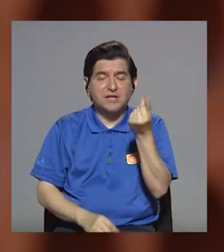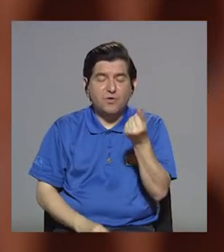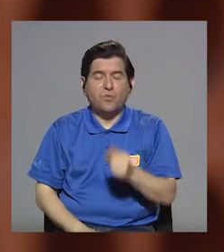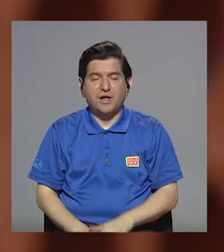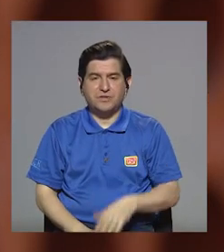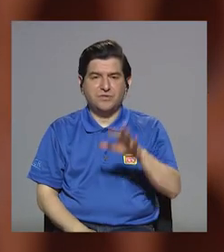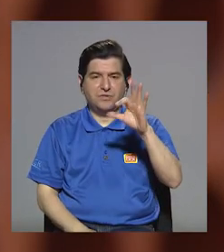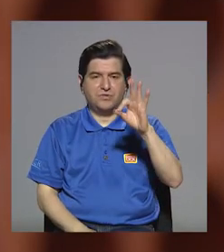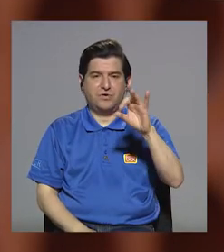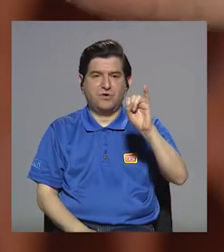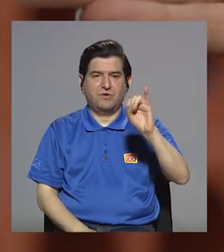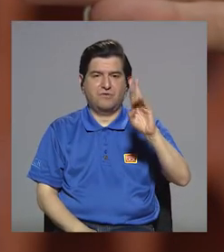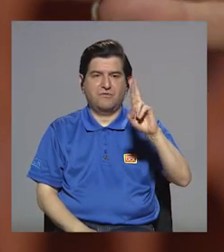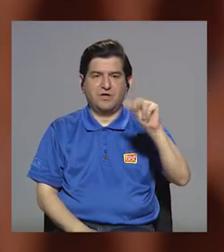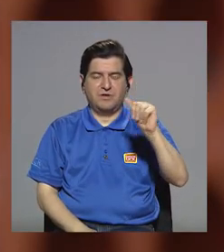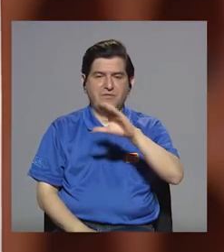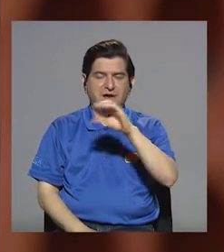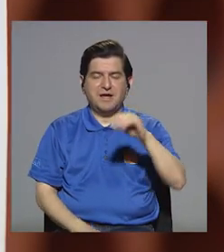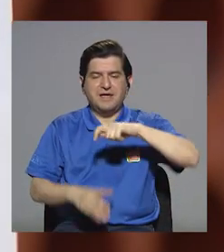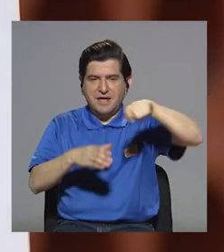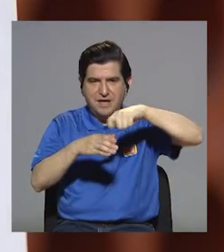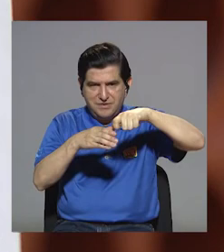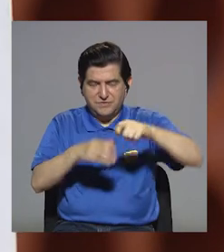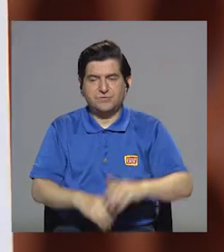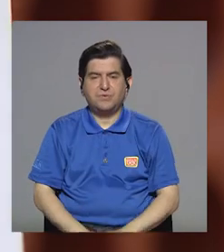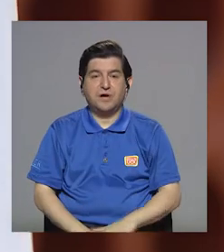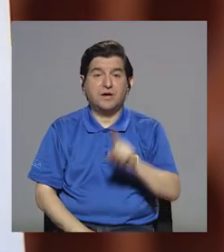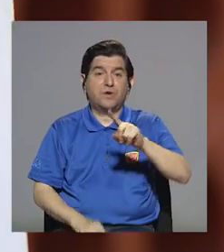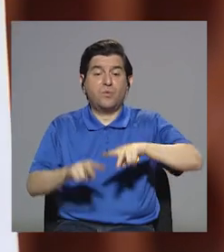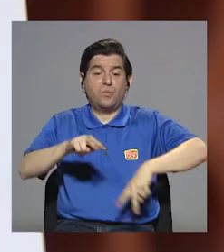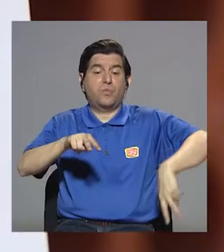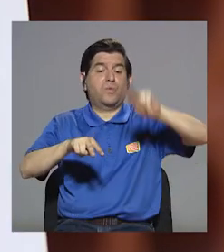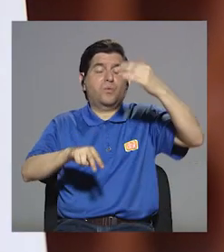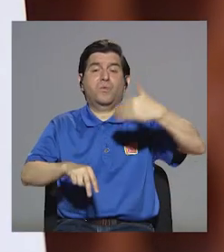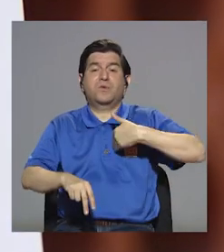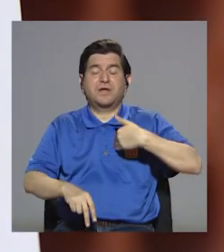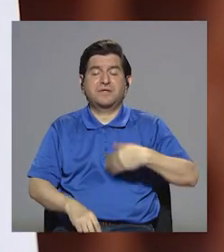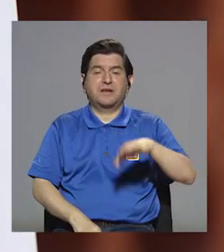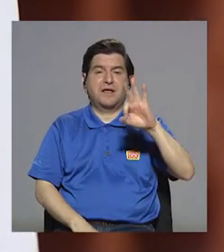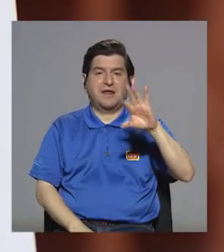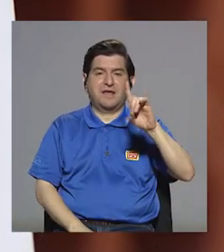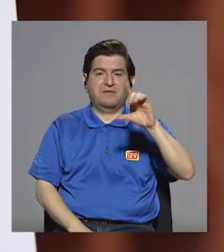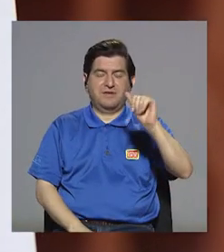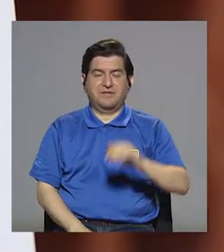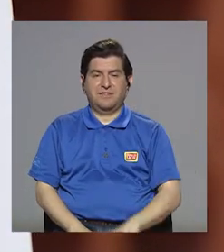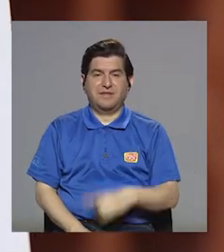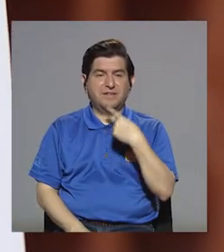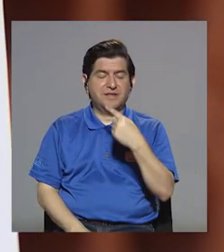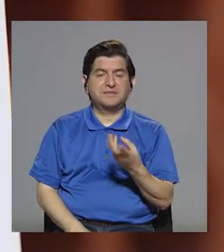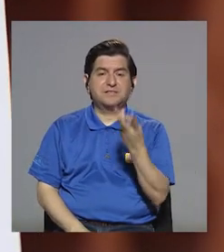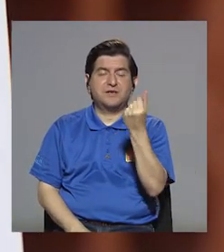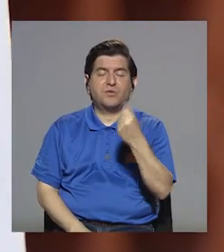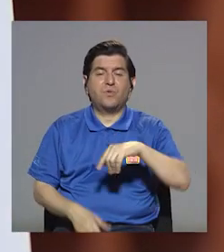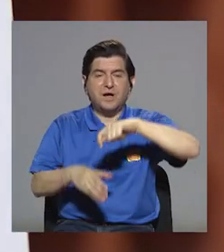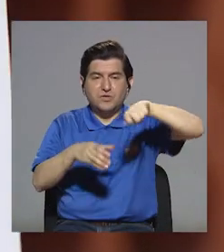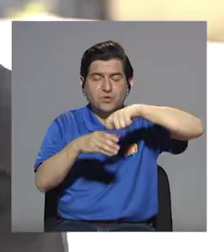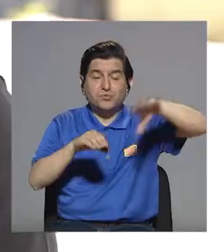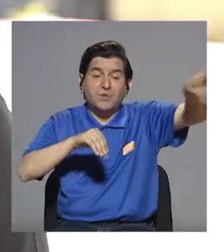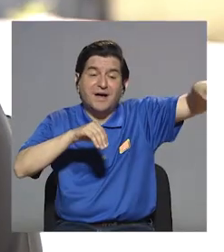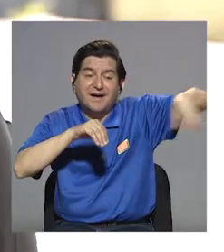diga cuánto es de fibra y cuánto es de azúcar. Hay una ventaja, un plus que tiene esta FDA, es que te dice cuánto azúcar